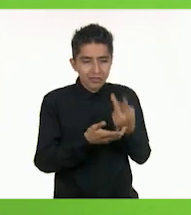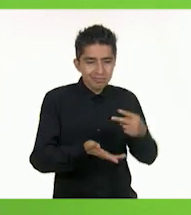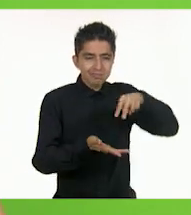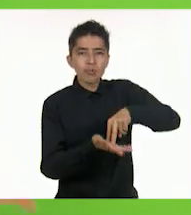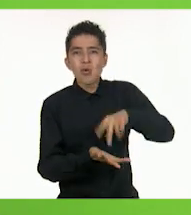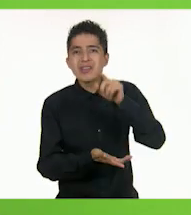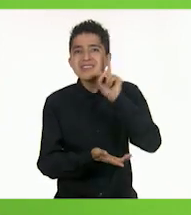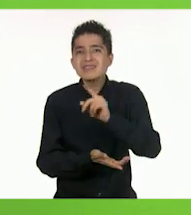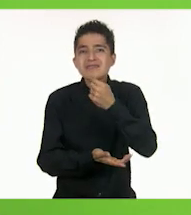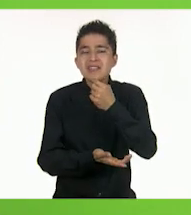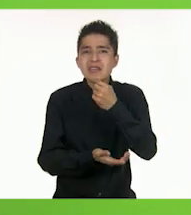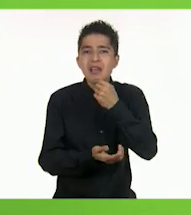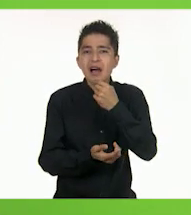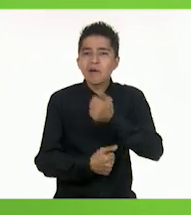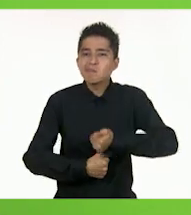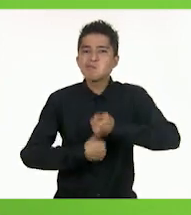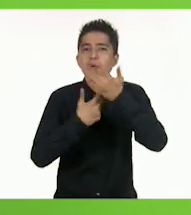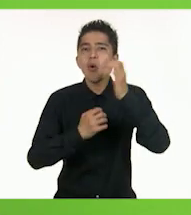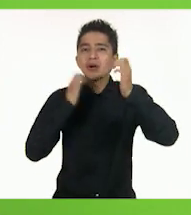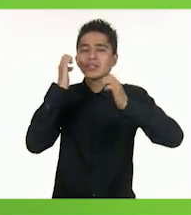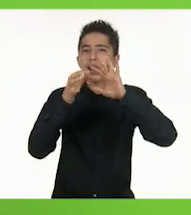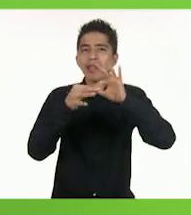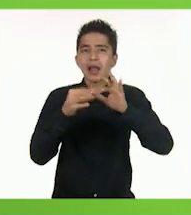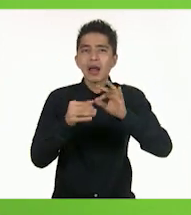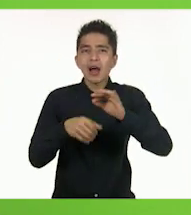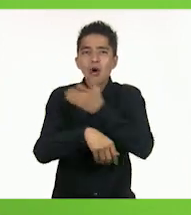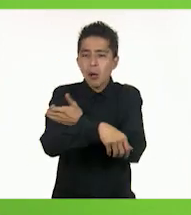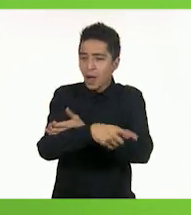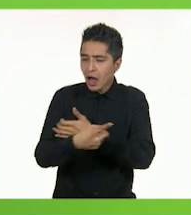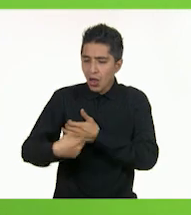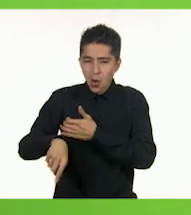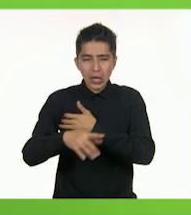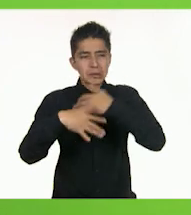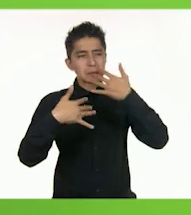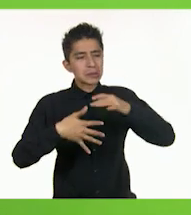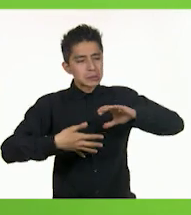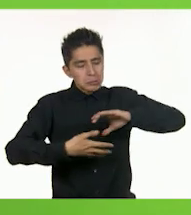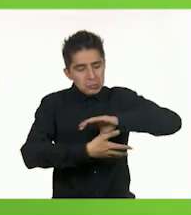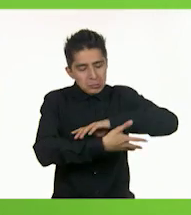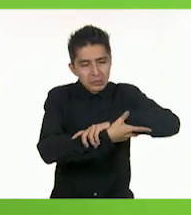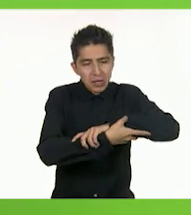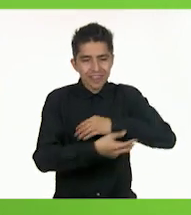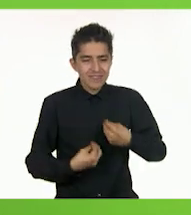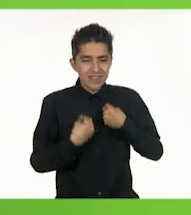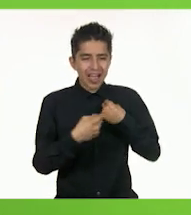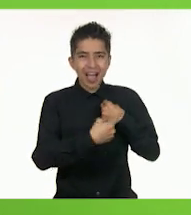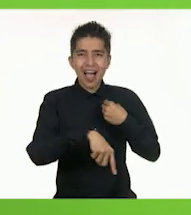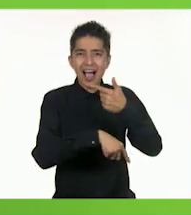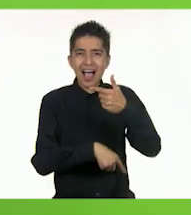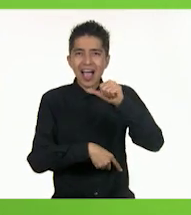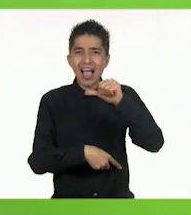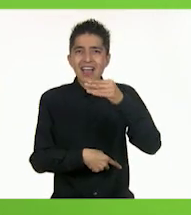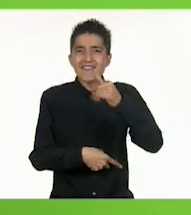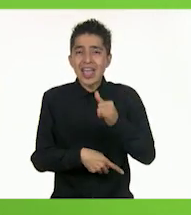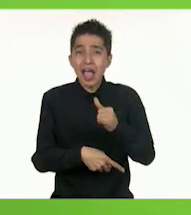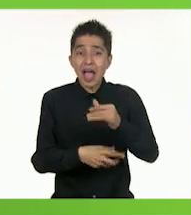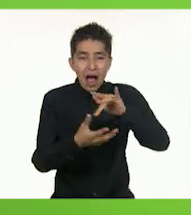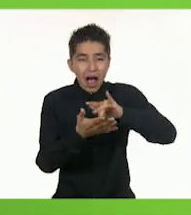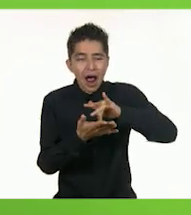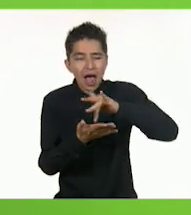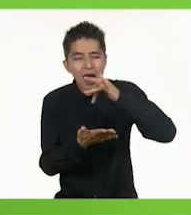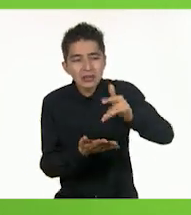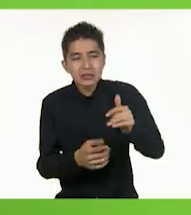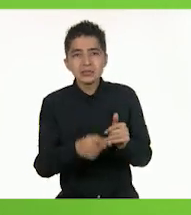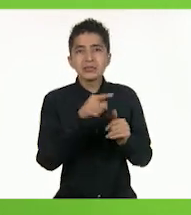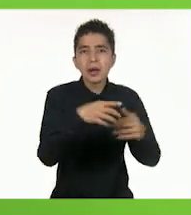de la niña, sus compañeros se mostraron solidarios con la situación que estaba viviendo Gaby. Y gracias a la exposición,